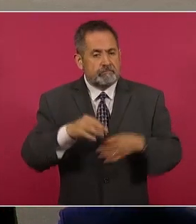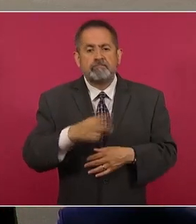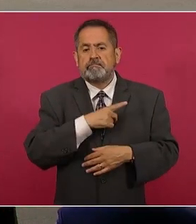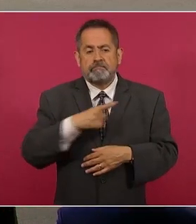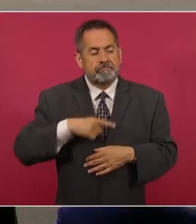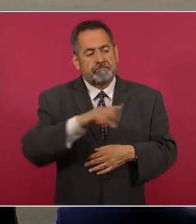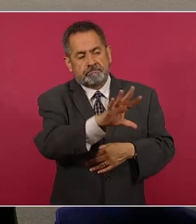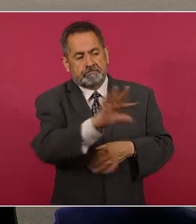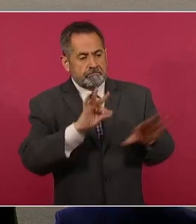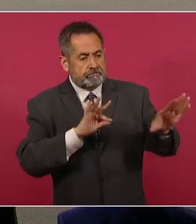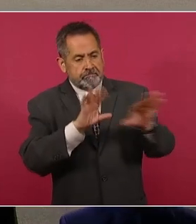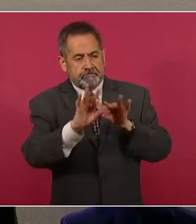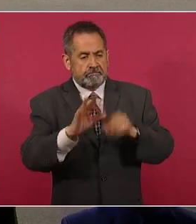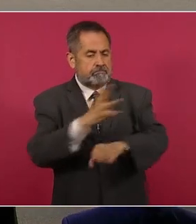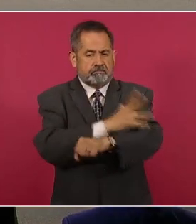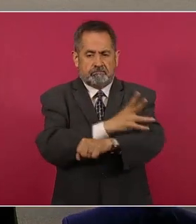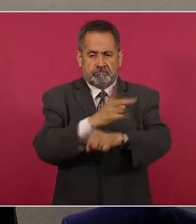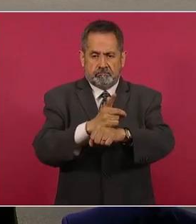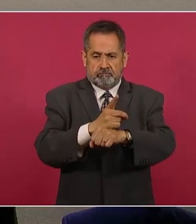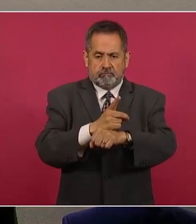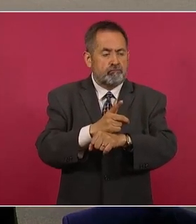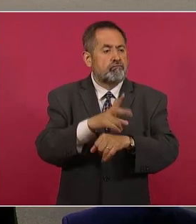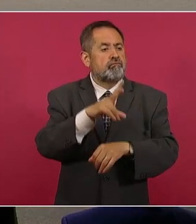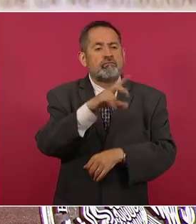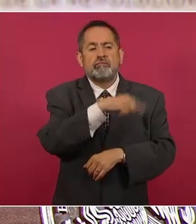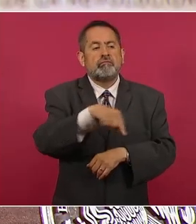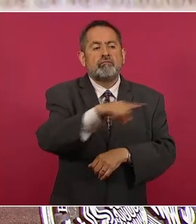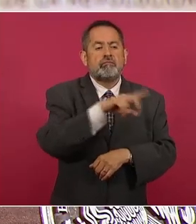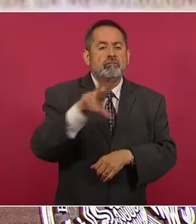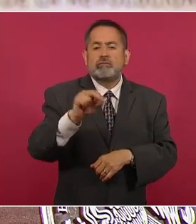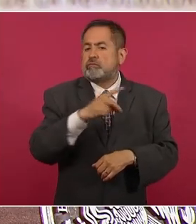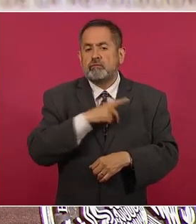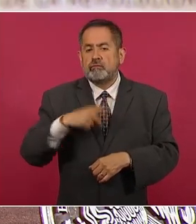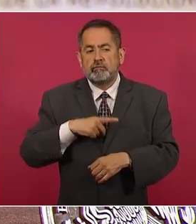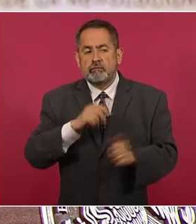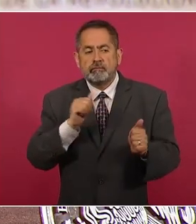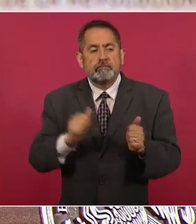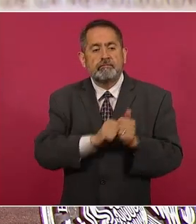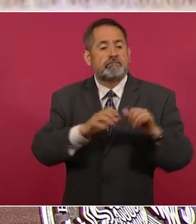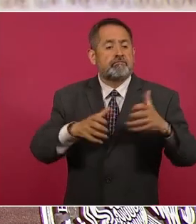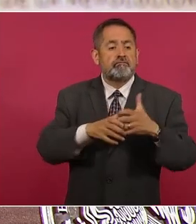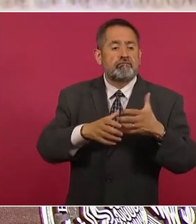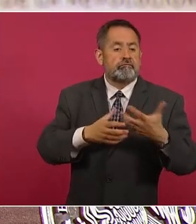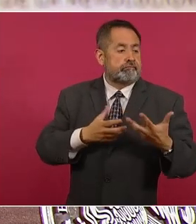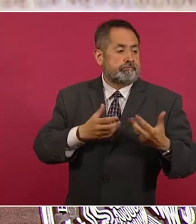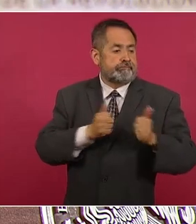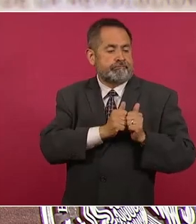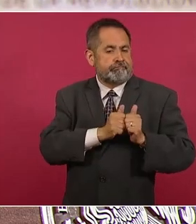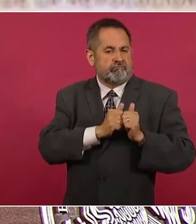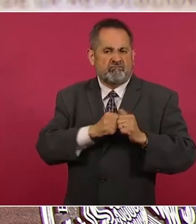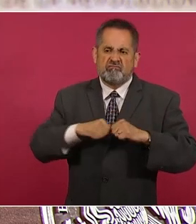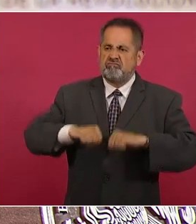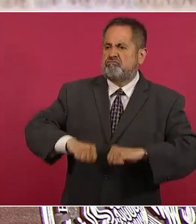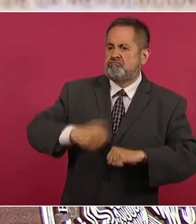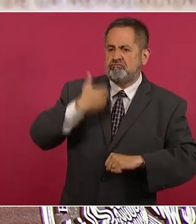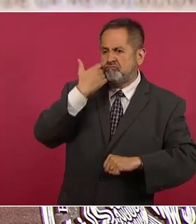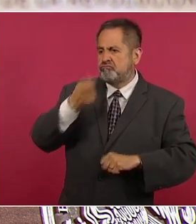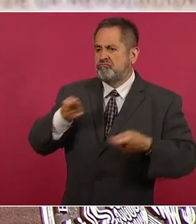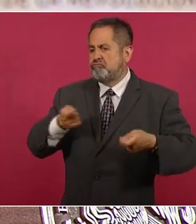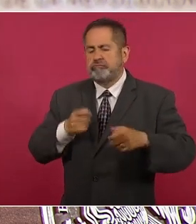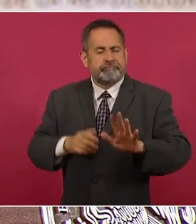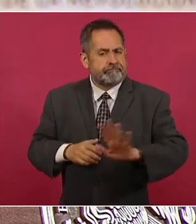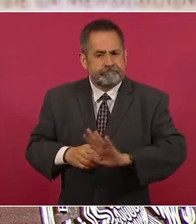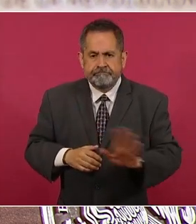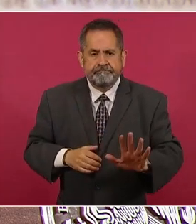que no sean protagonistas adicionales de la lucha por el poder. Es